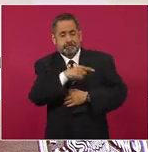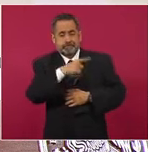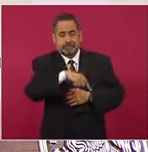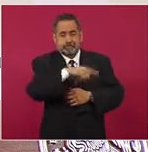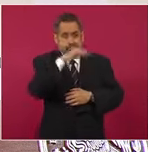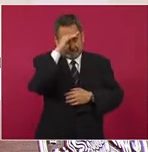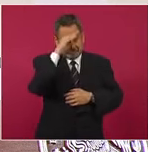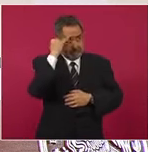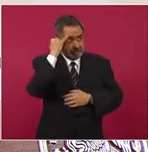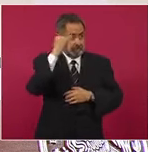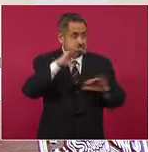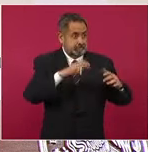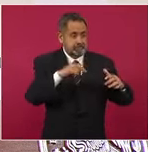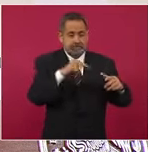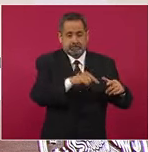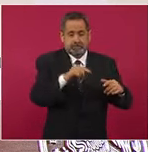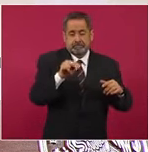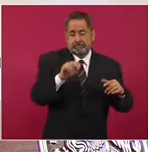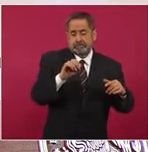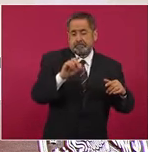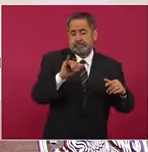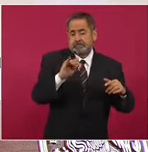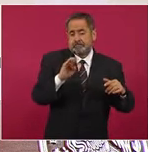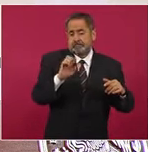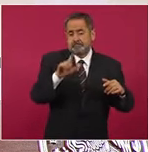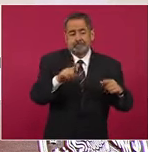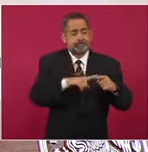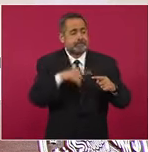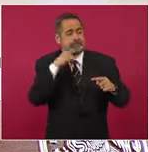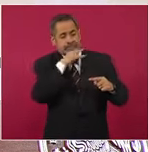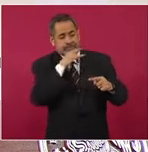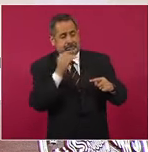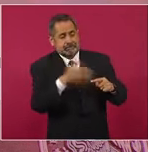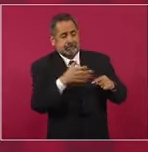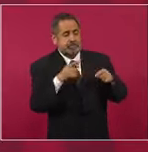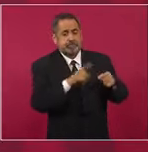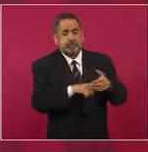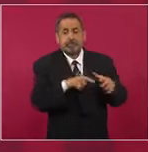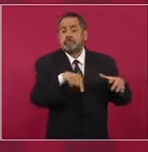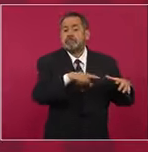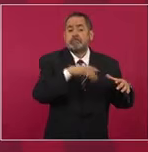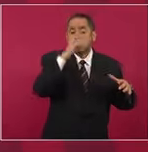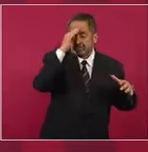neoliberales corruptos era destruir